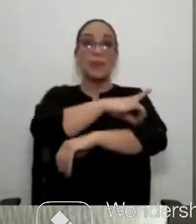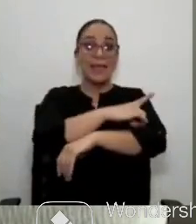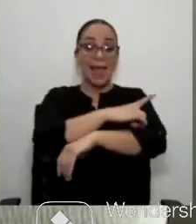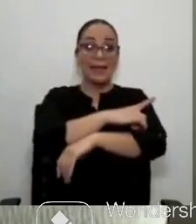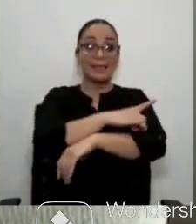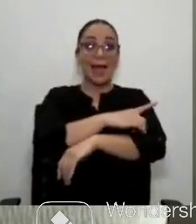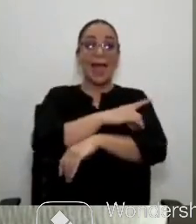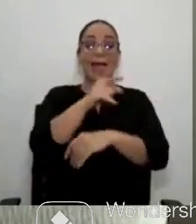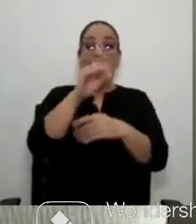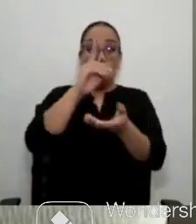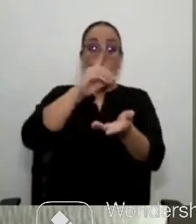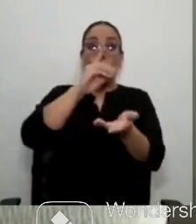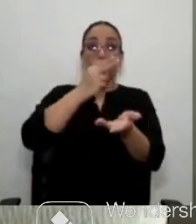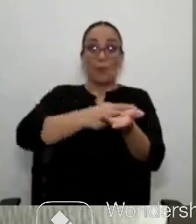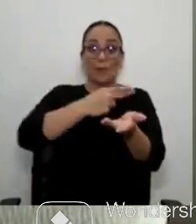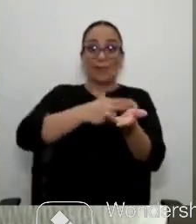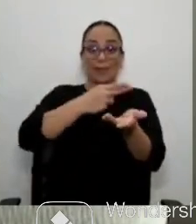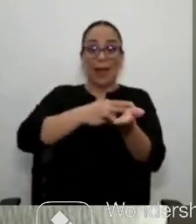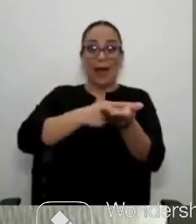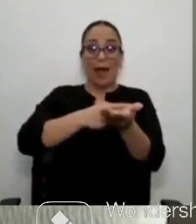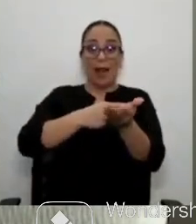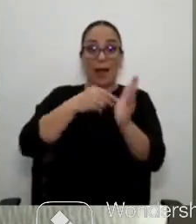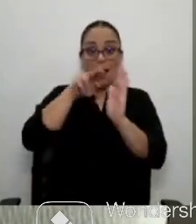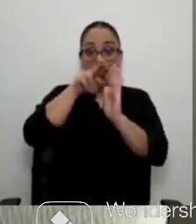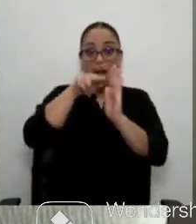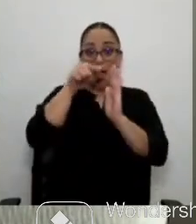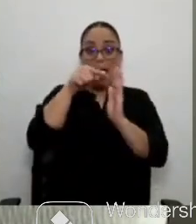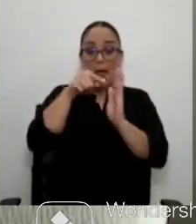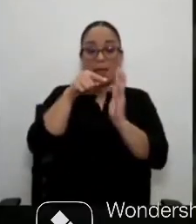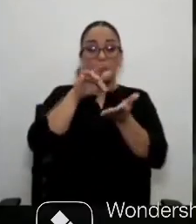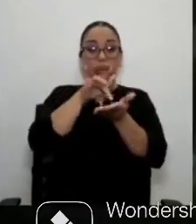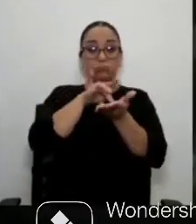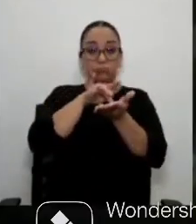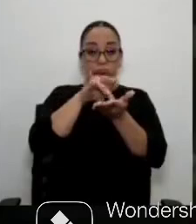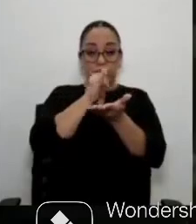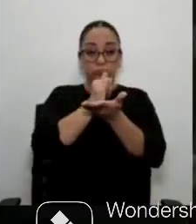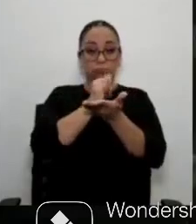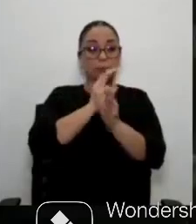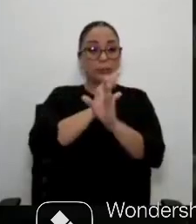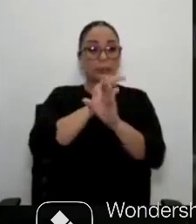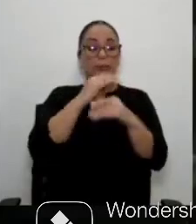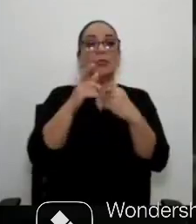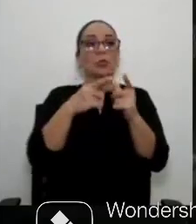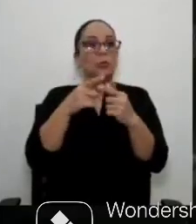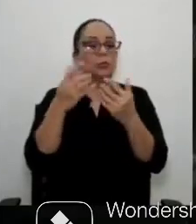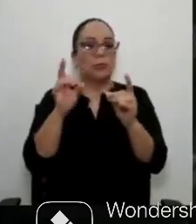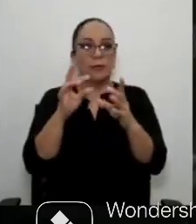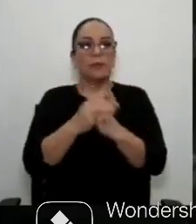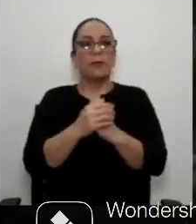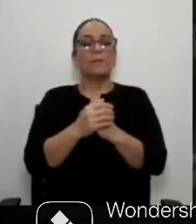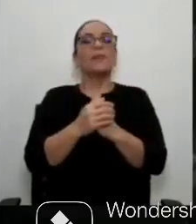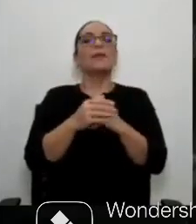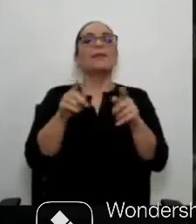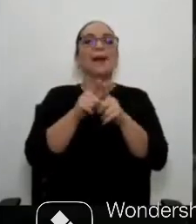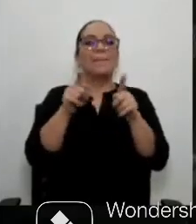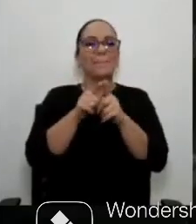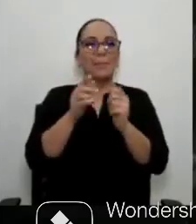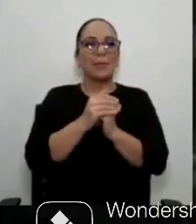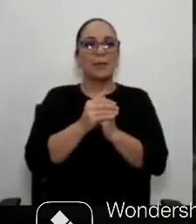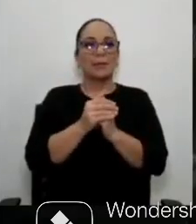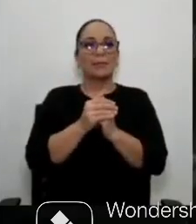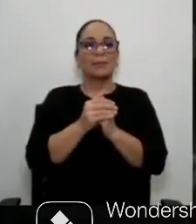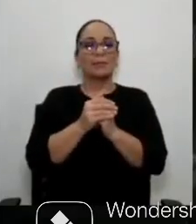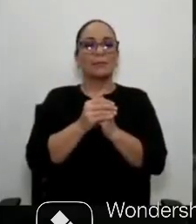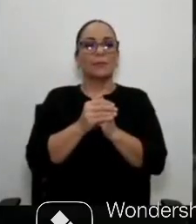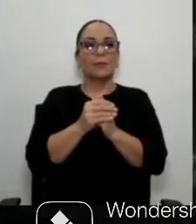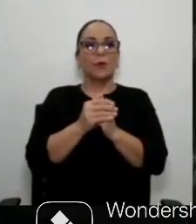llevaron a la coordinadora del Estado portuguesa también, del comando María Oropesa, de su casa arrastrada,